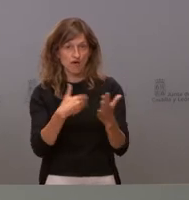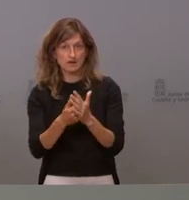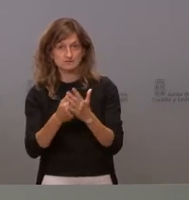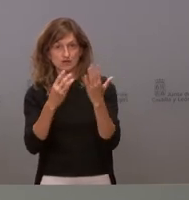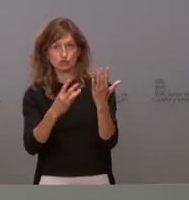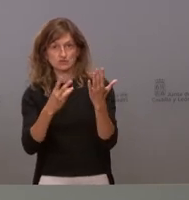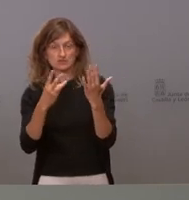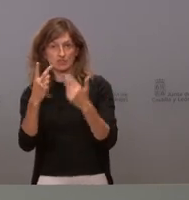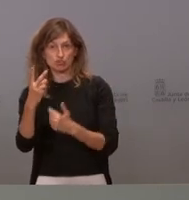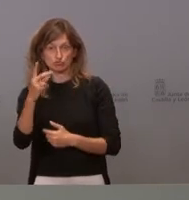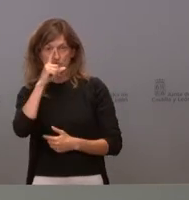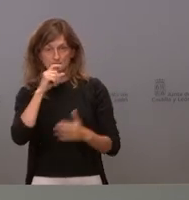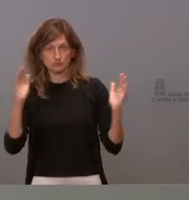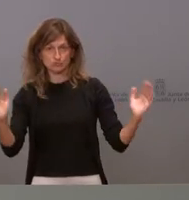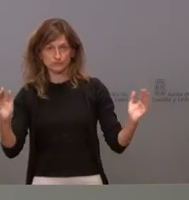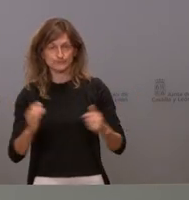82 años